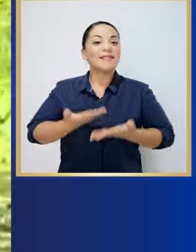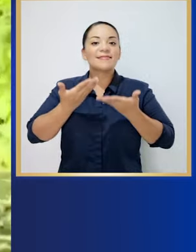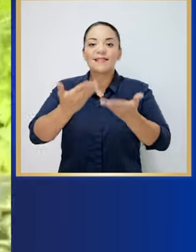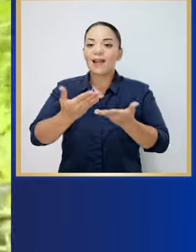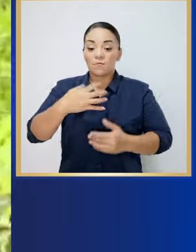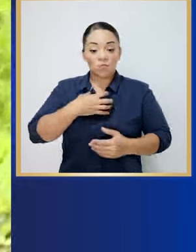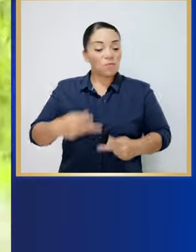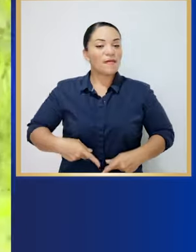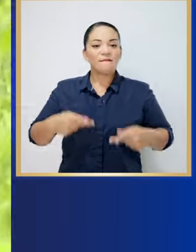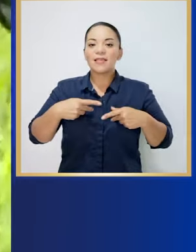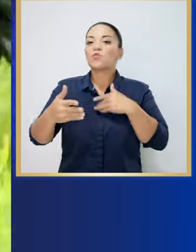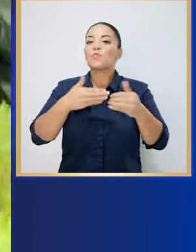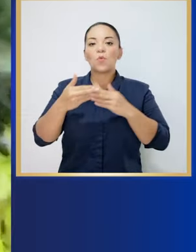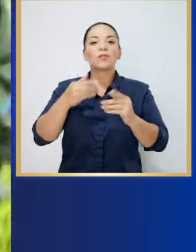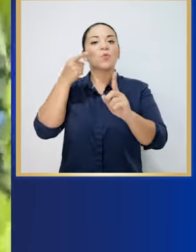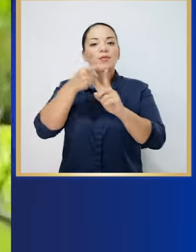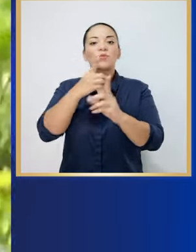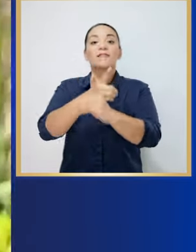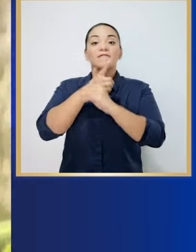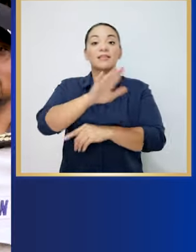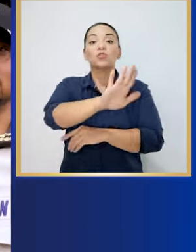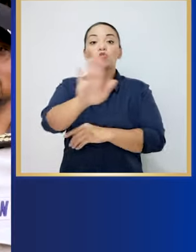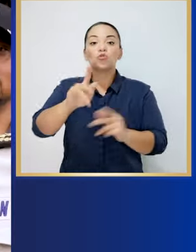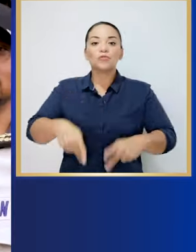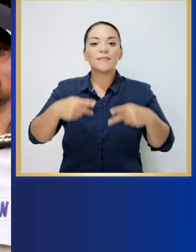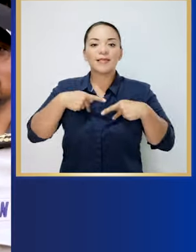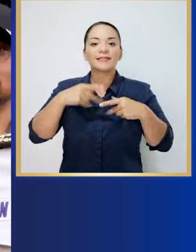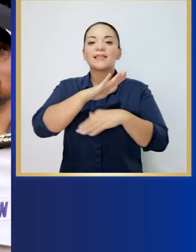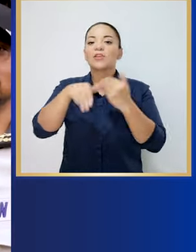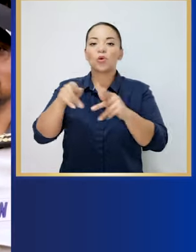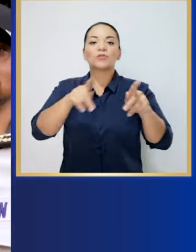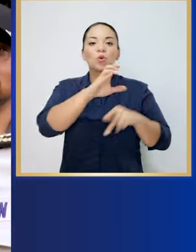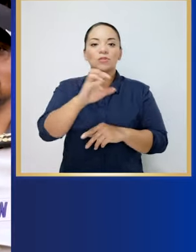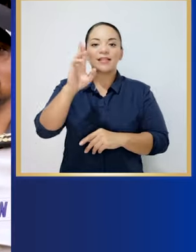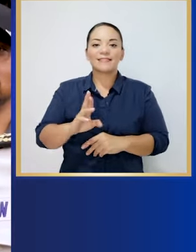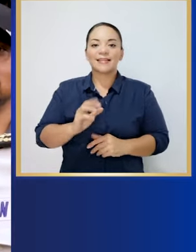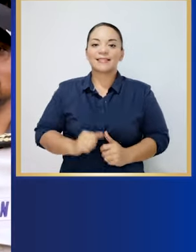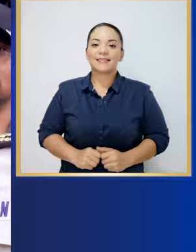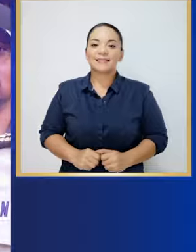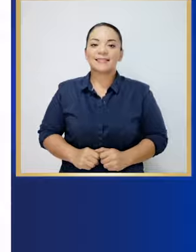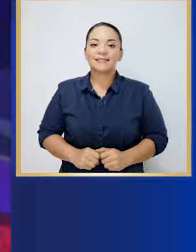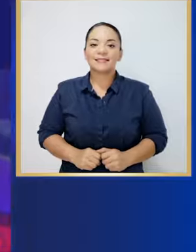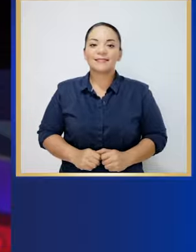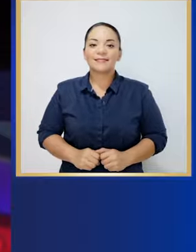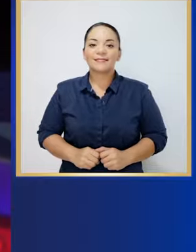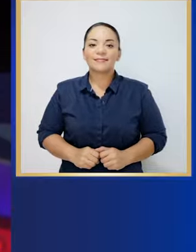dispuestos a entregar nuestra vida por defender la suya y la de todos los costarricenses.